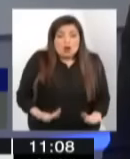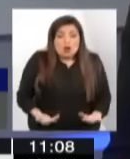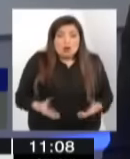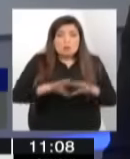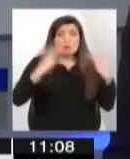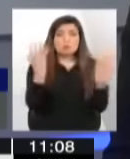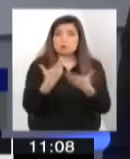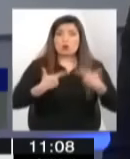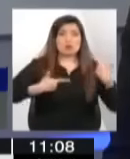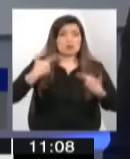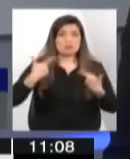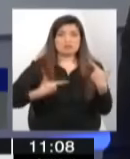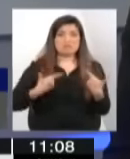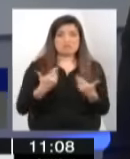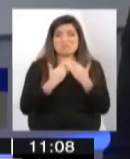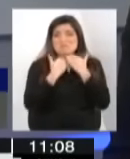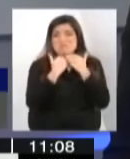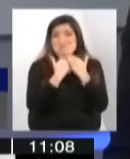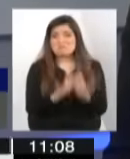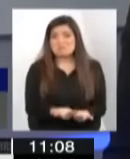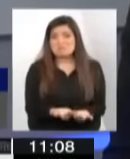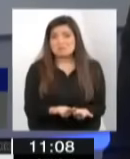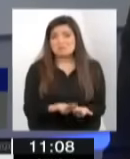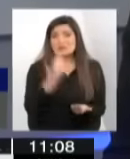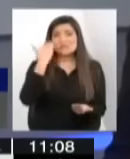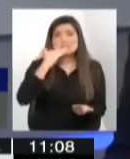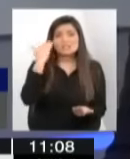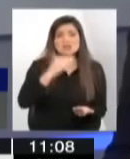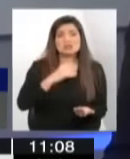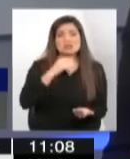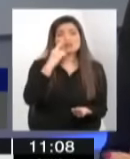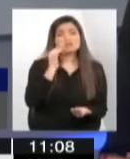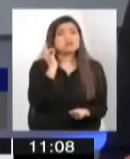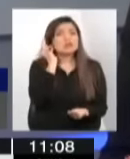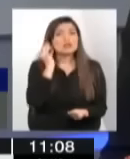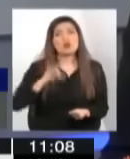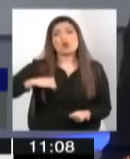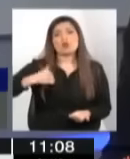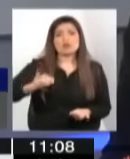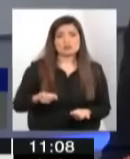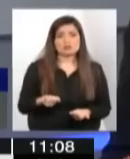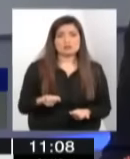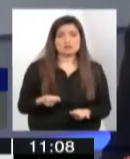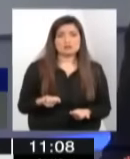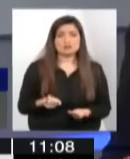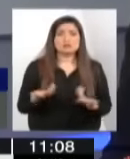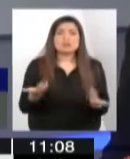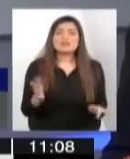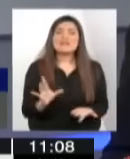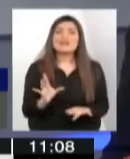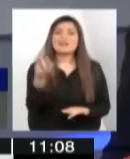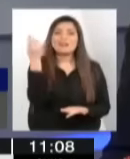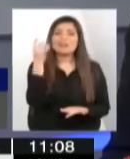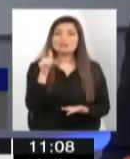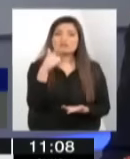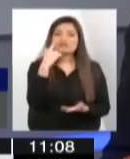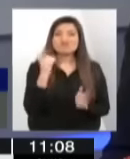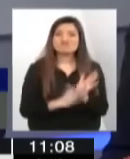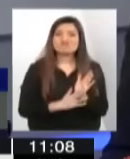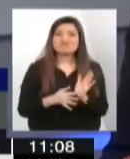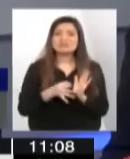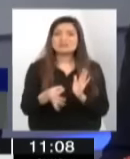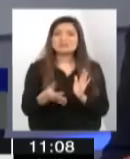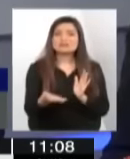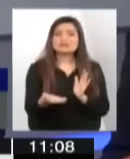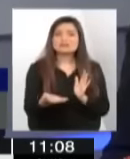no les ha interesado los niños, niñas y jóvenes. Por lo tanto, bueno, da cuenta que algunos han